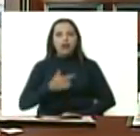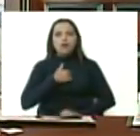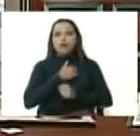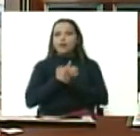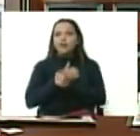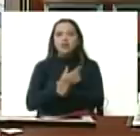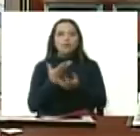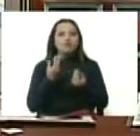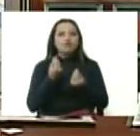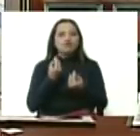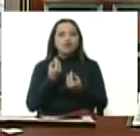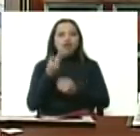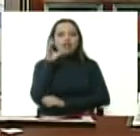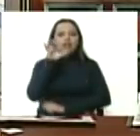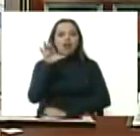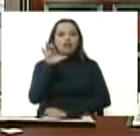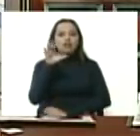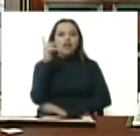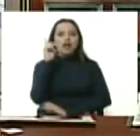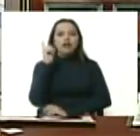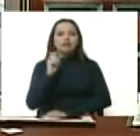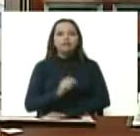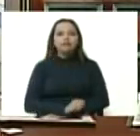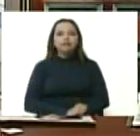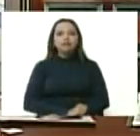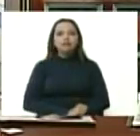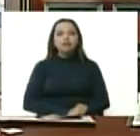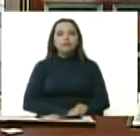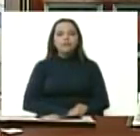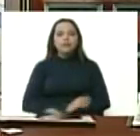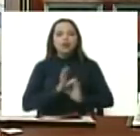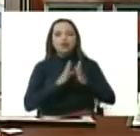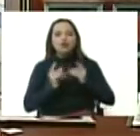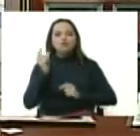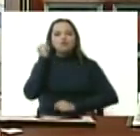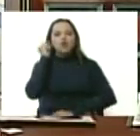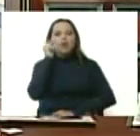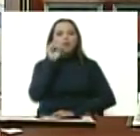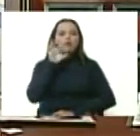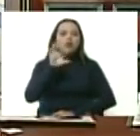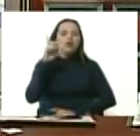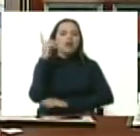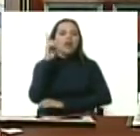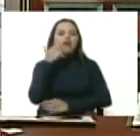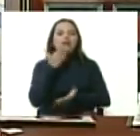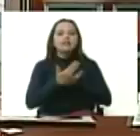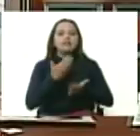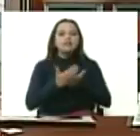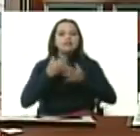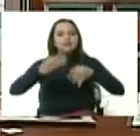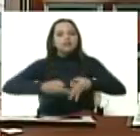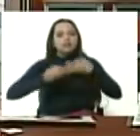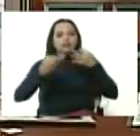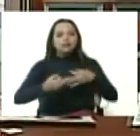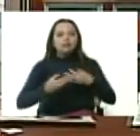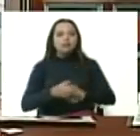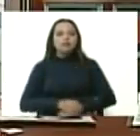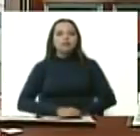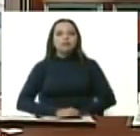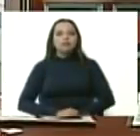al estado Lara a todos los guaros y guaras mi agradecimiento de siempre por